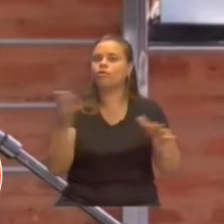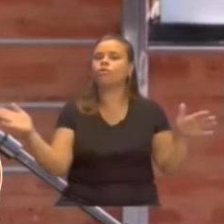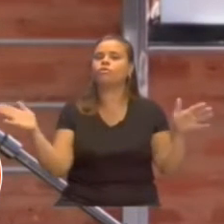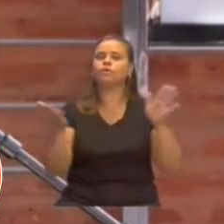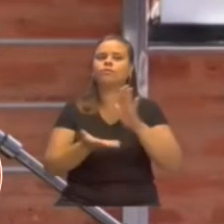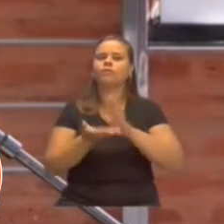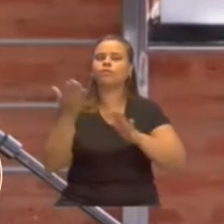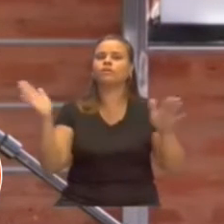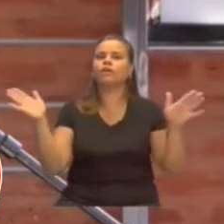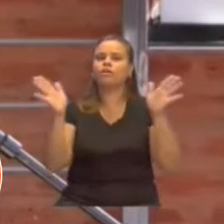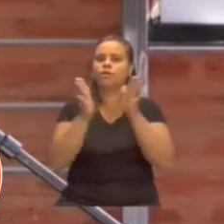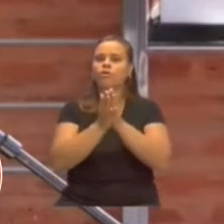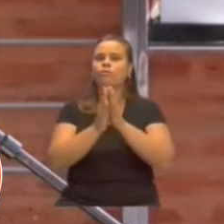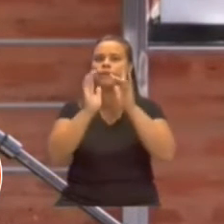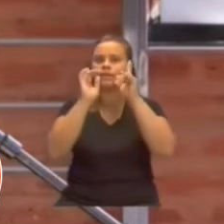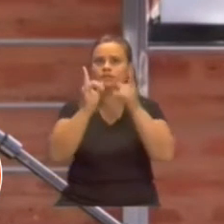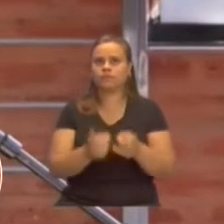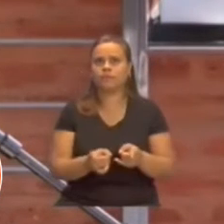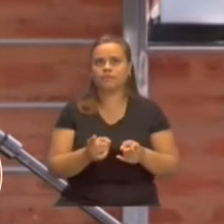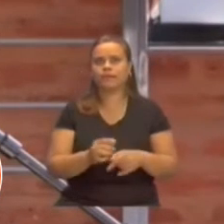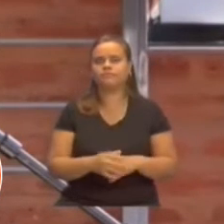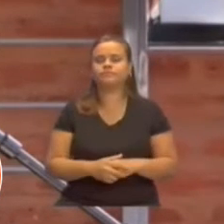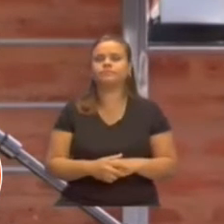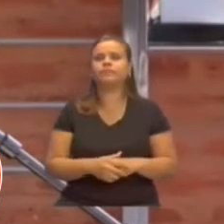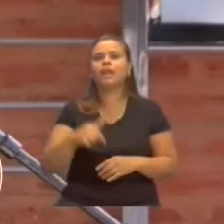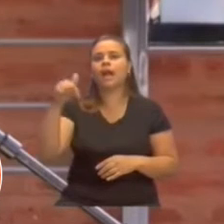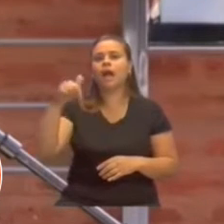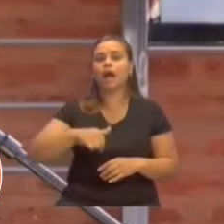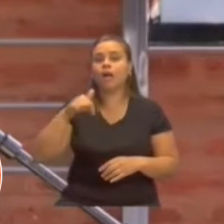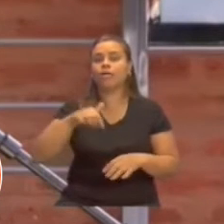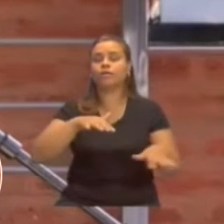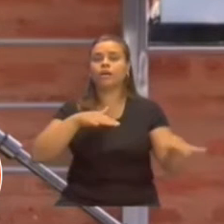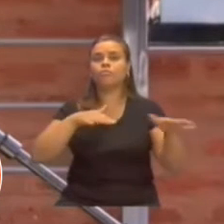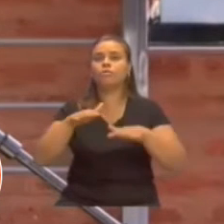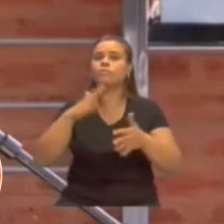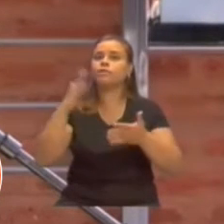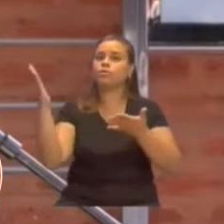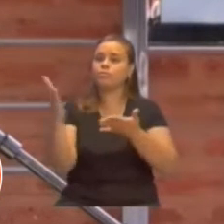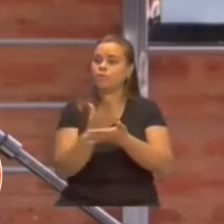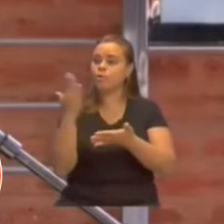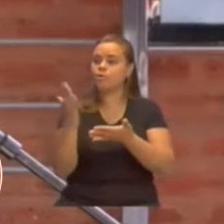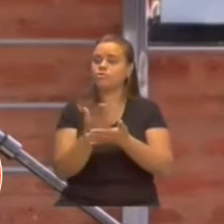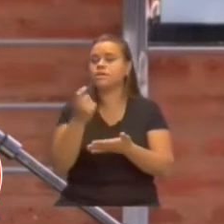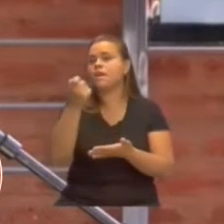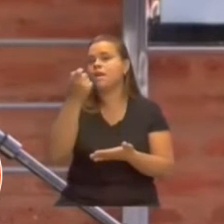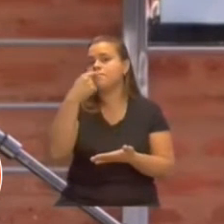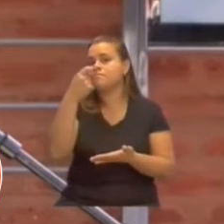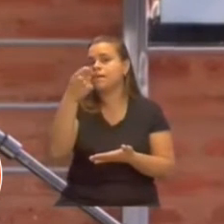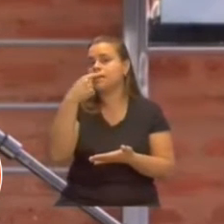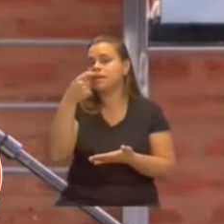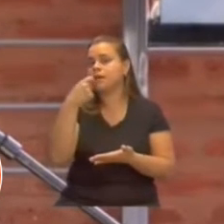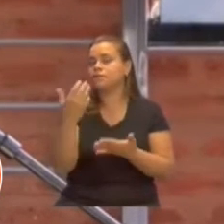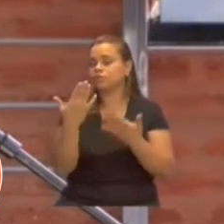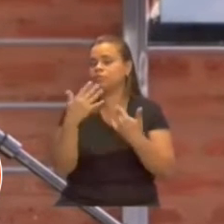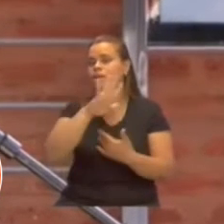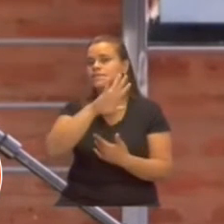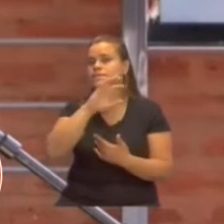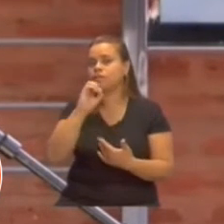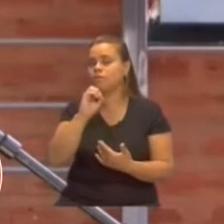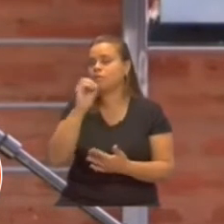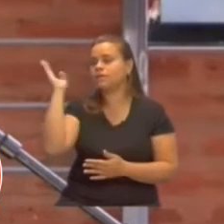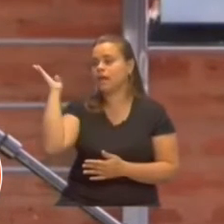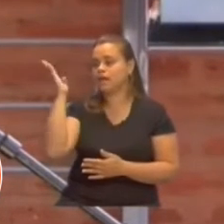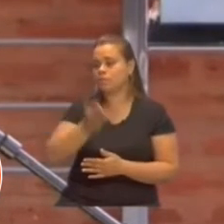producción, pero ahora queremos que el laboratorio de chaqueños también pueda producir por lo menos el 50% de